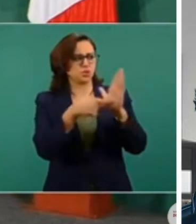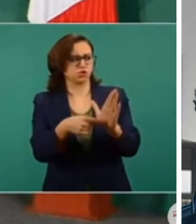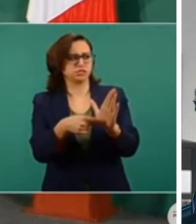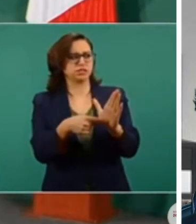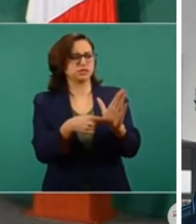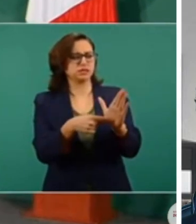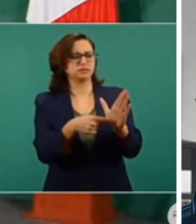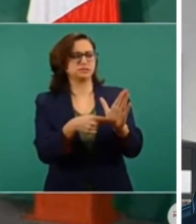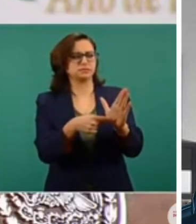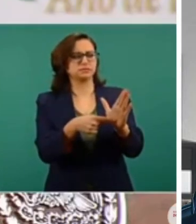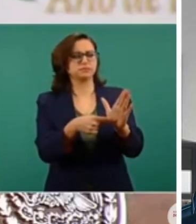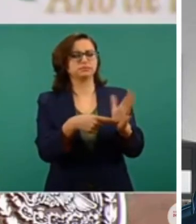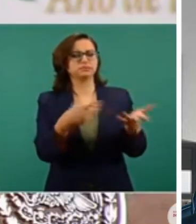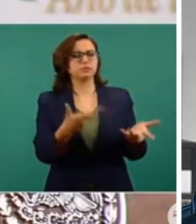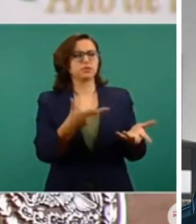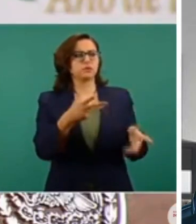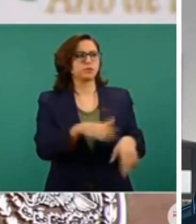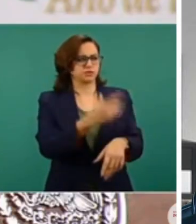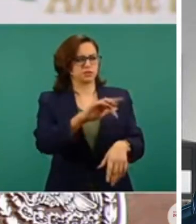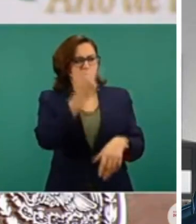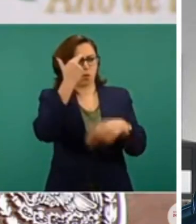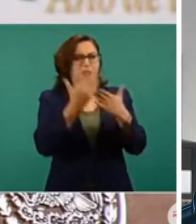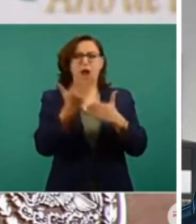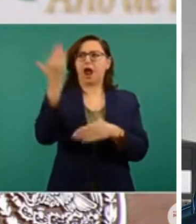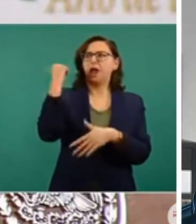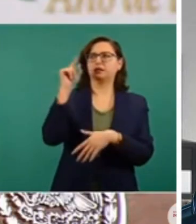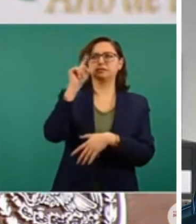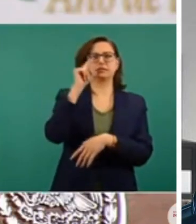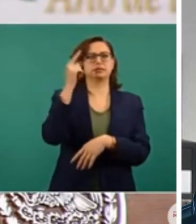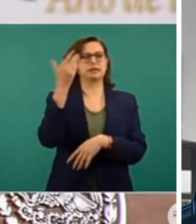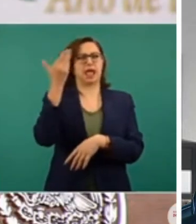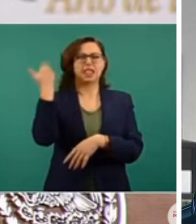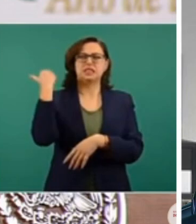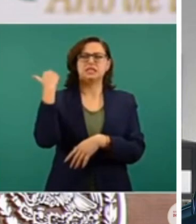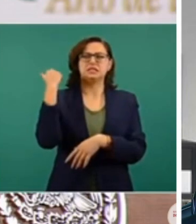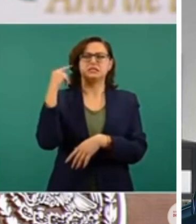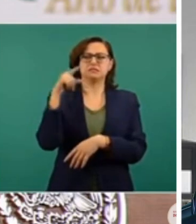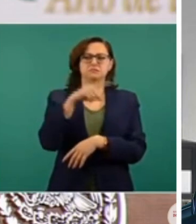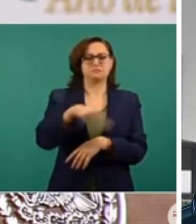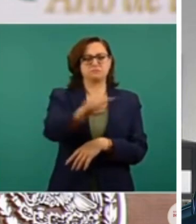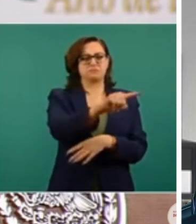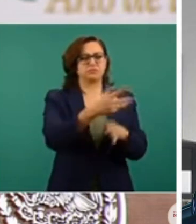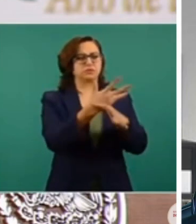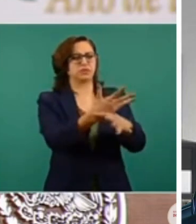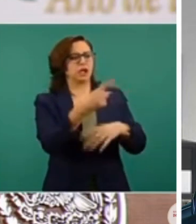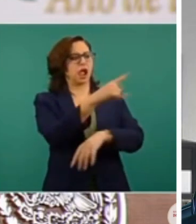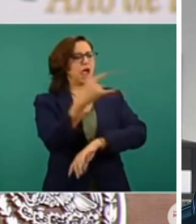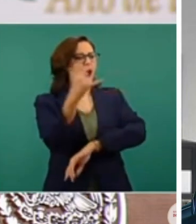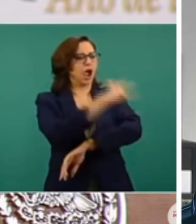cuando dijeron de que el aeropuerto había costado